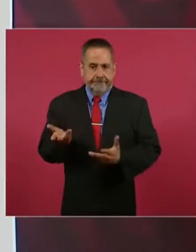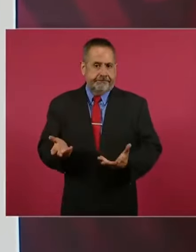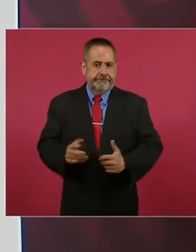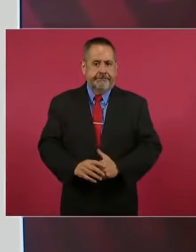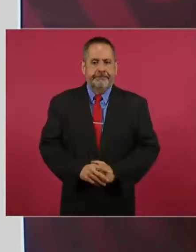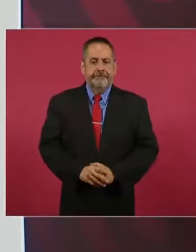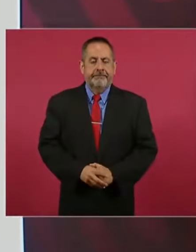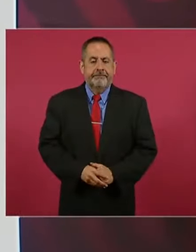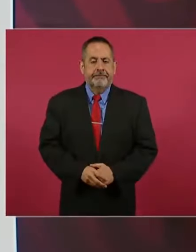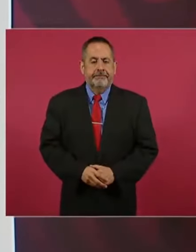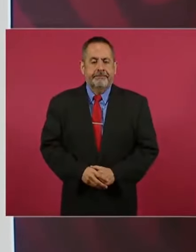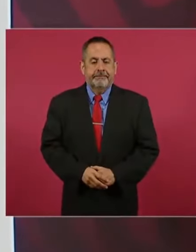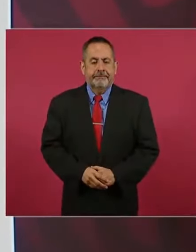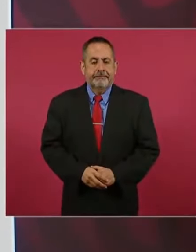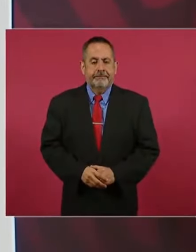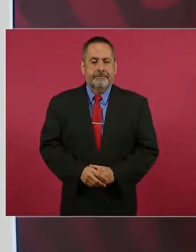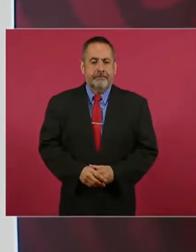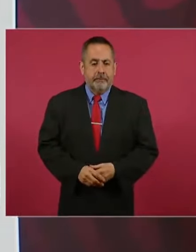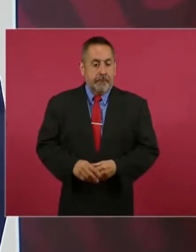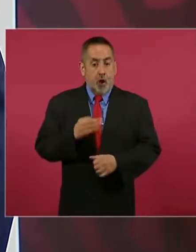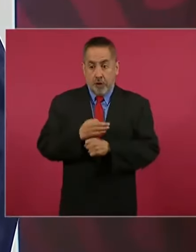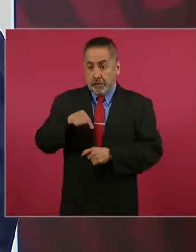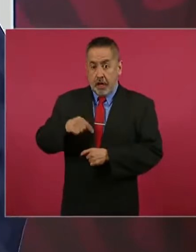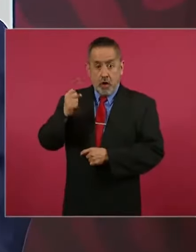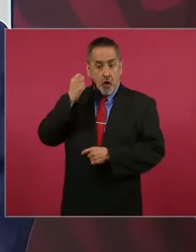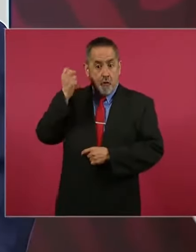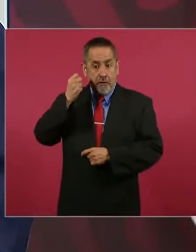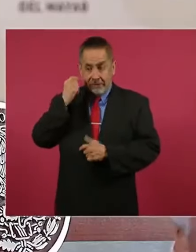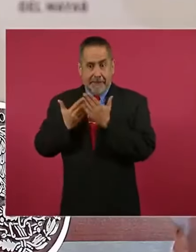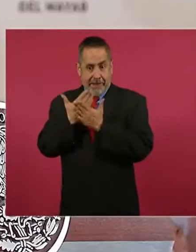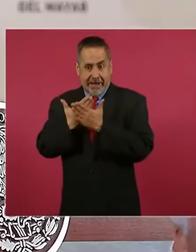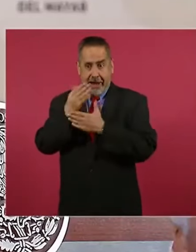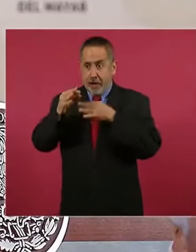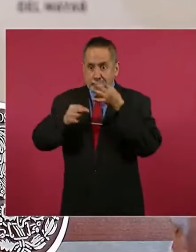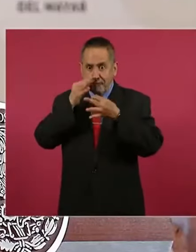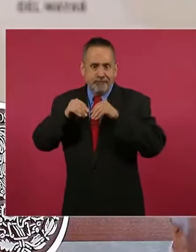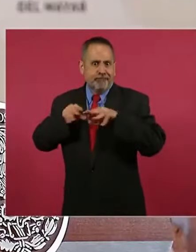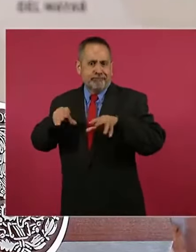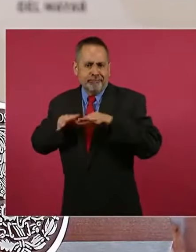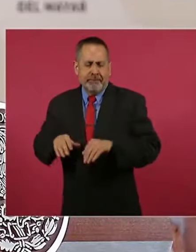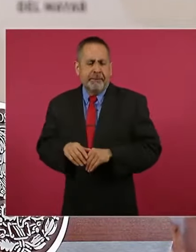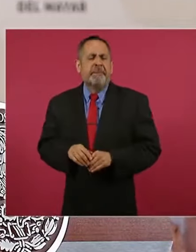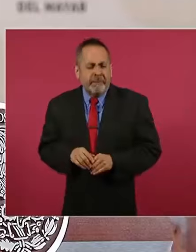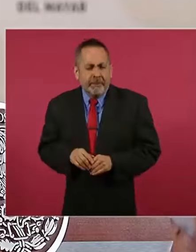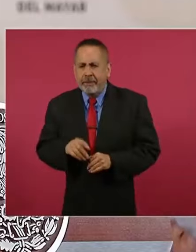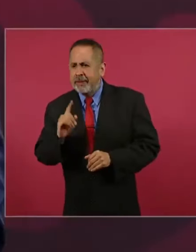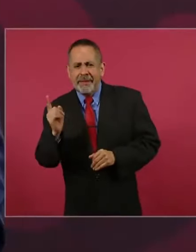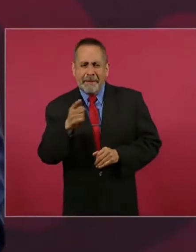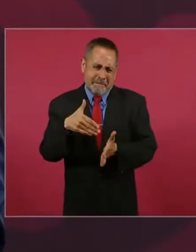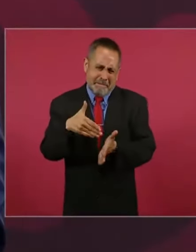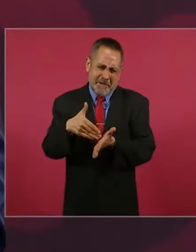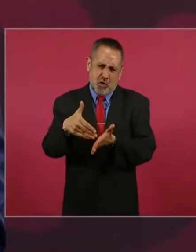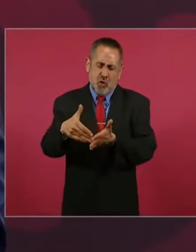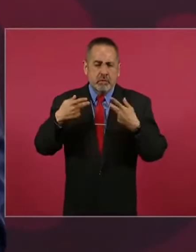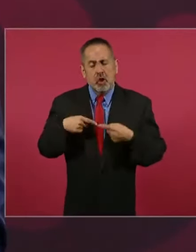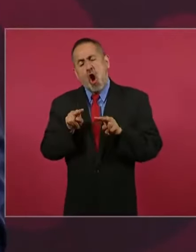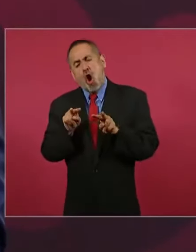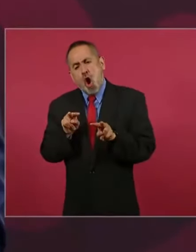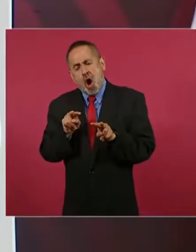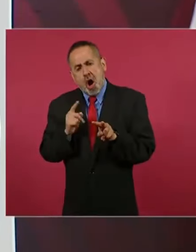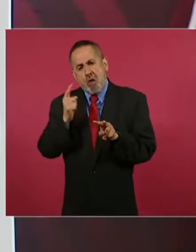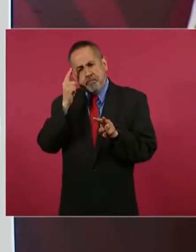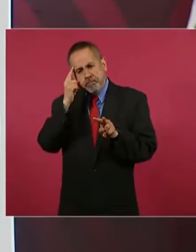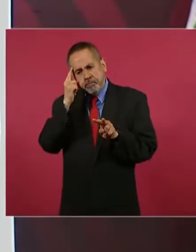está la conferencia, está la mañanera. hay millones de ciudadanos conscientes